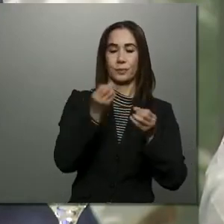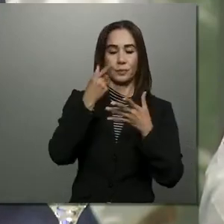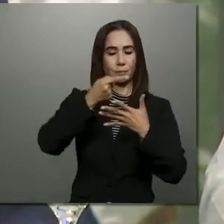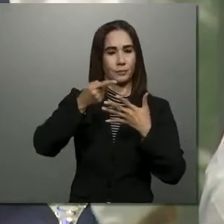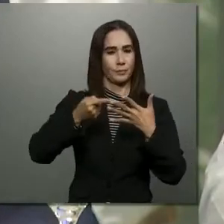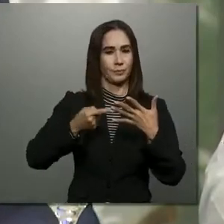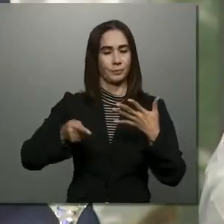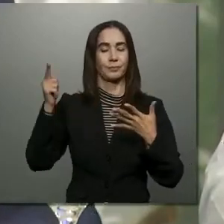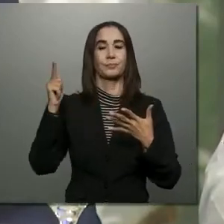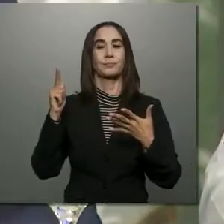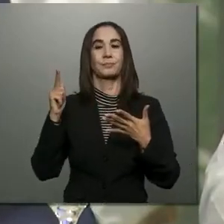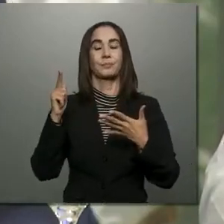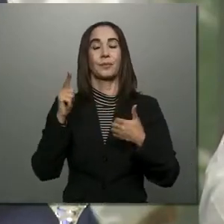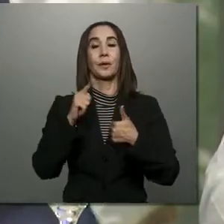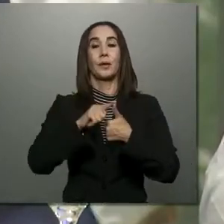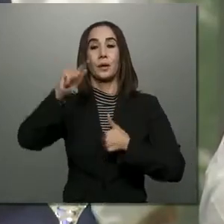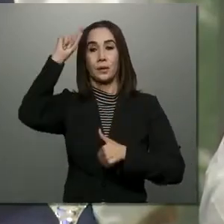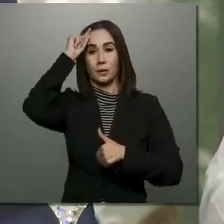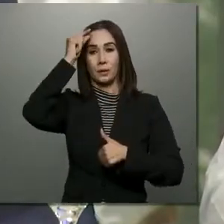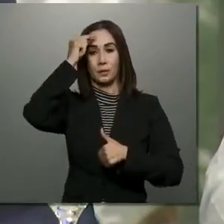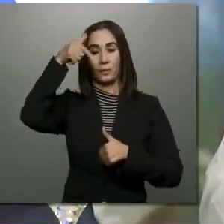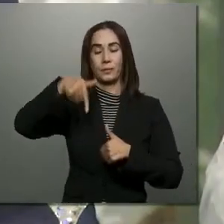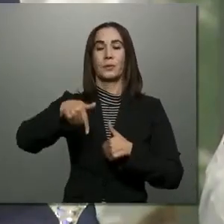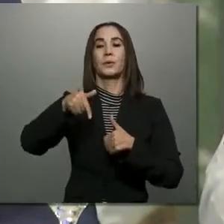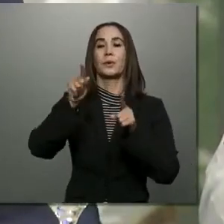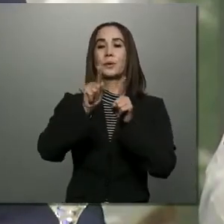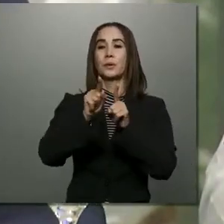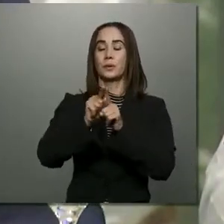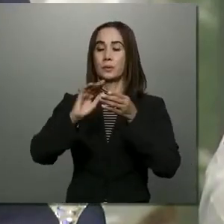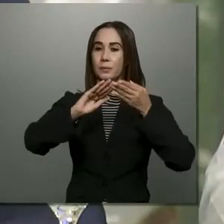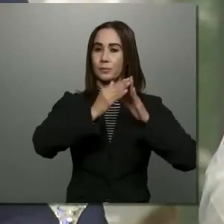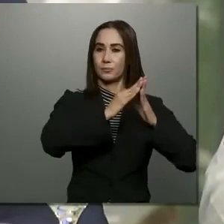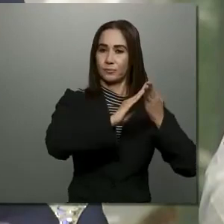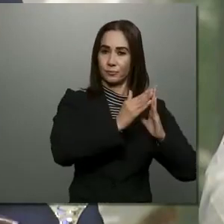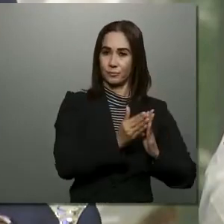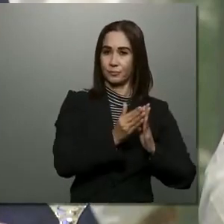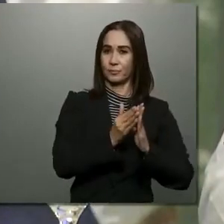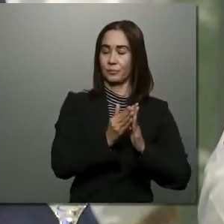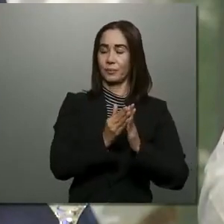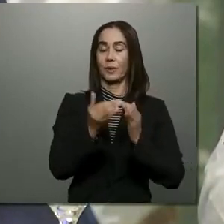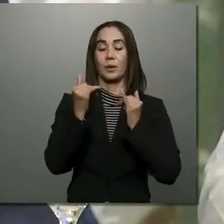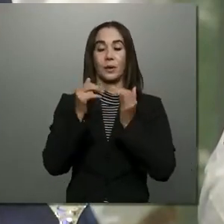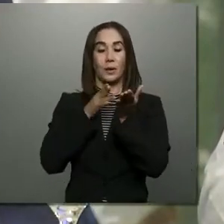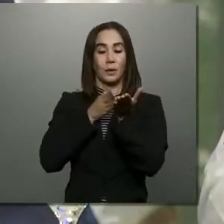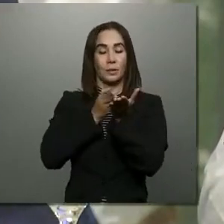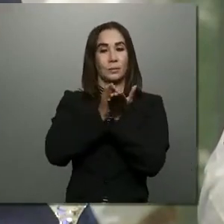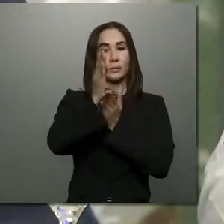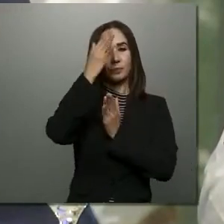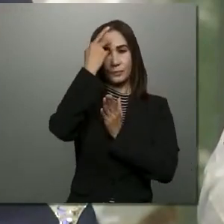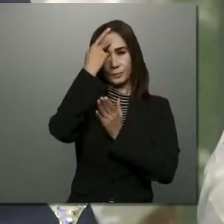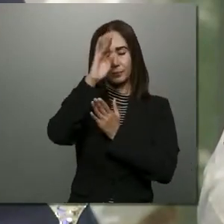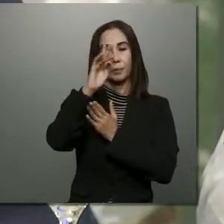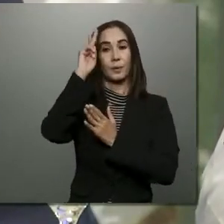actores, tanto del gobierno central como del local, trazando políticas públicas